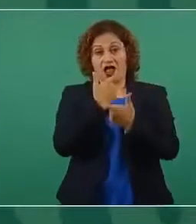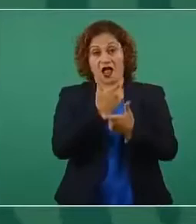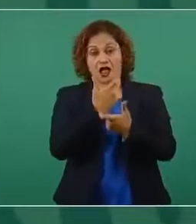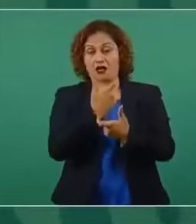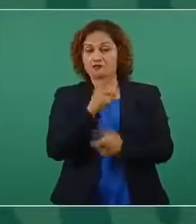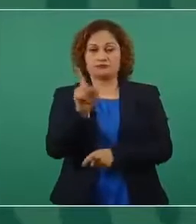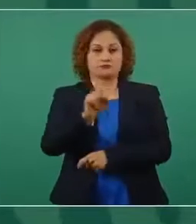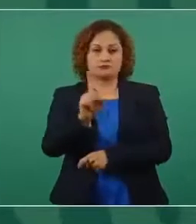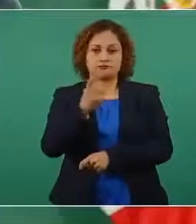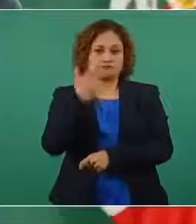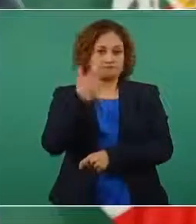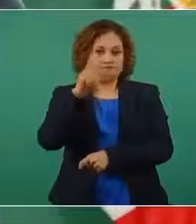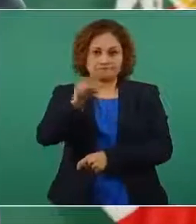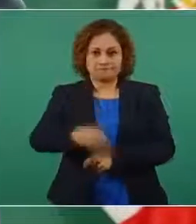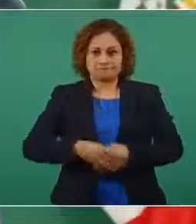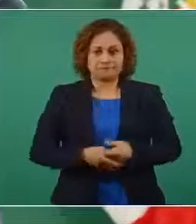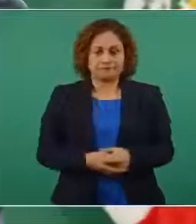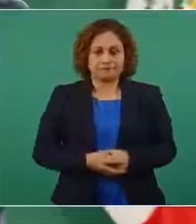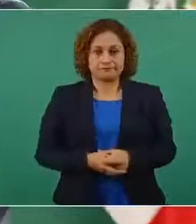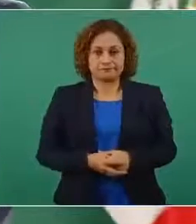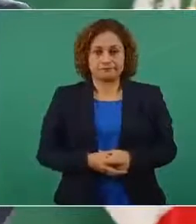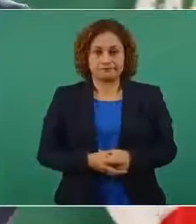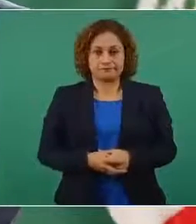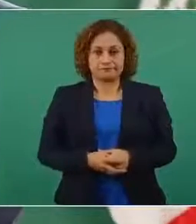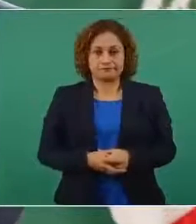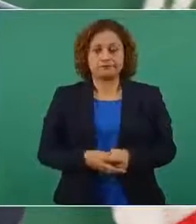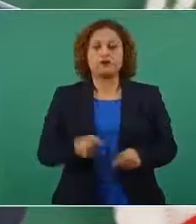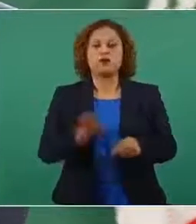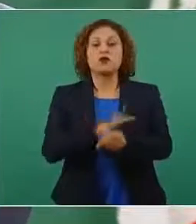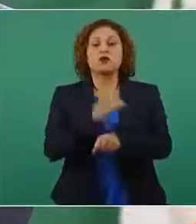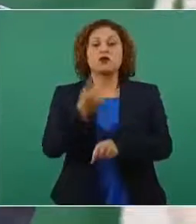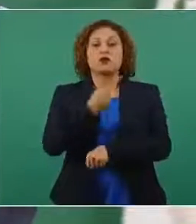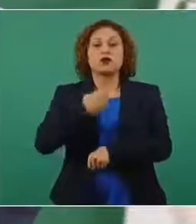y no hay impunidad.